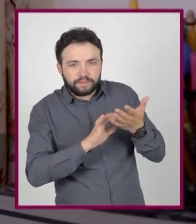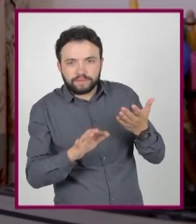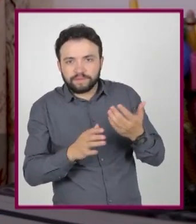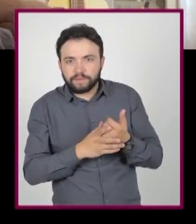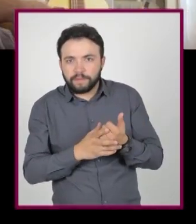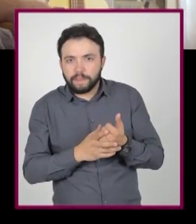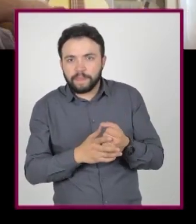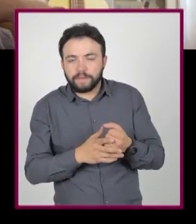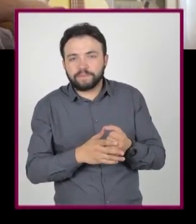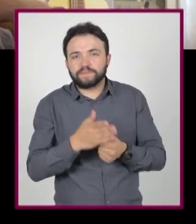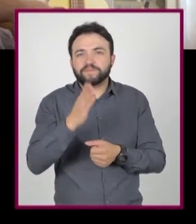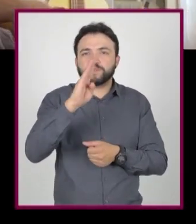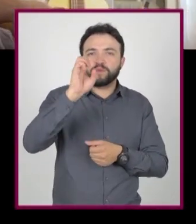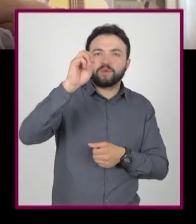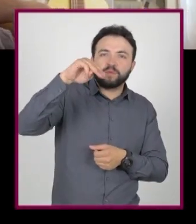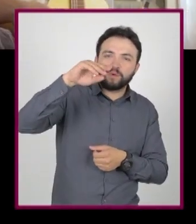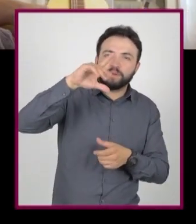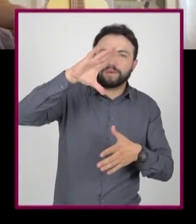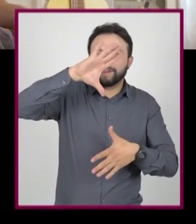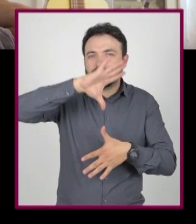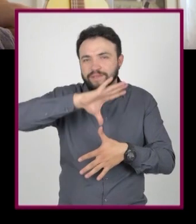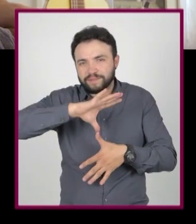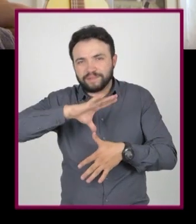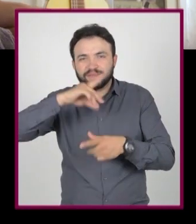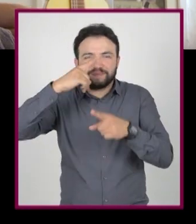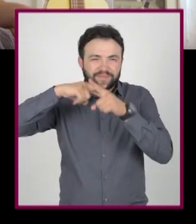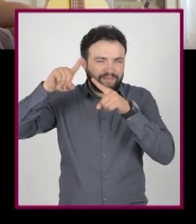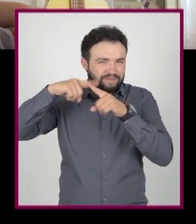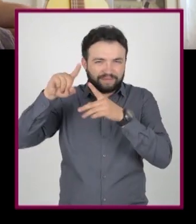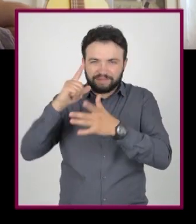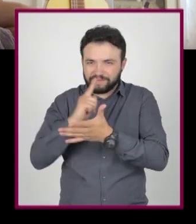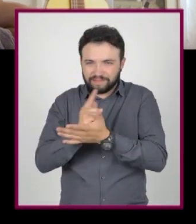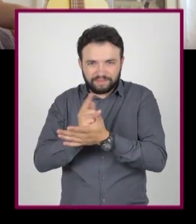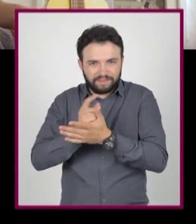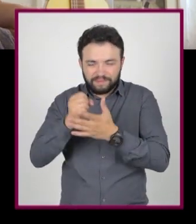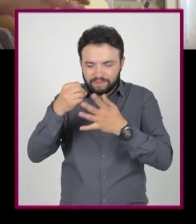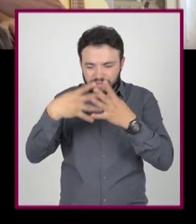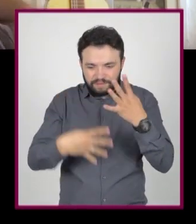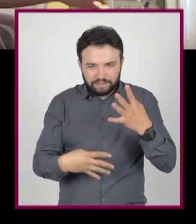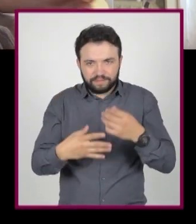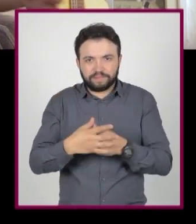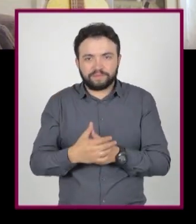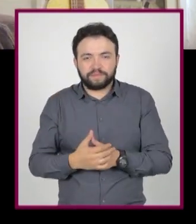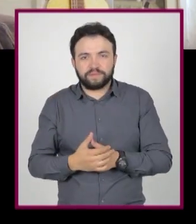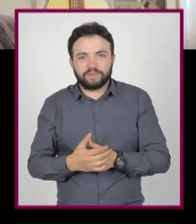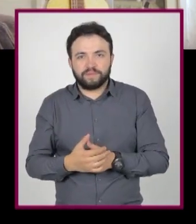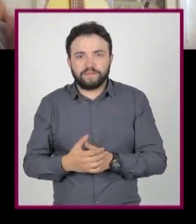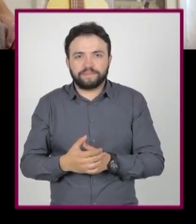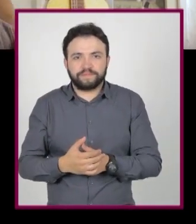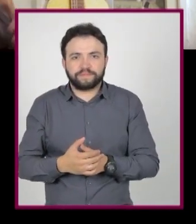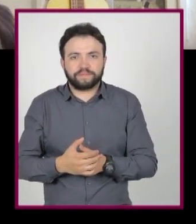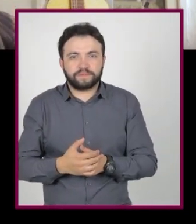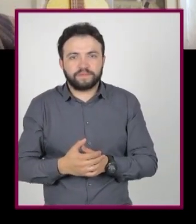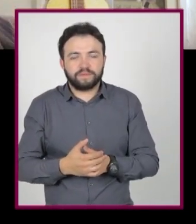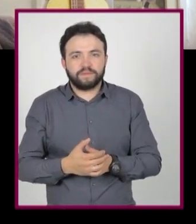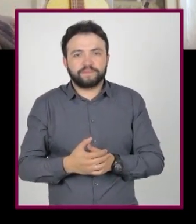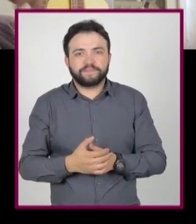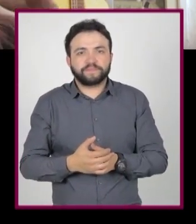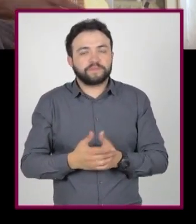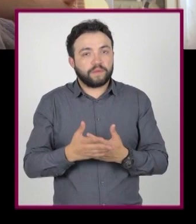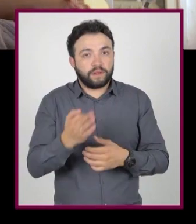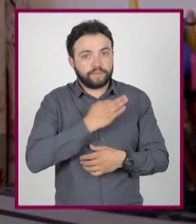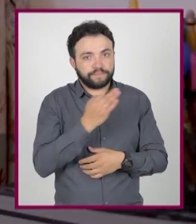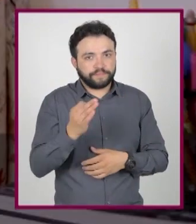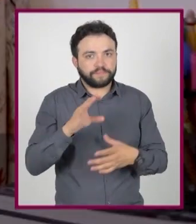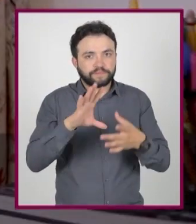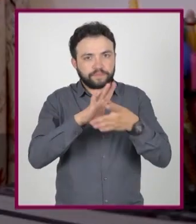taza de café. El boom latinoamericano. Me encanta el café. Y la literatura, obvio. Tienes mi